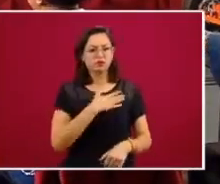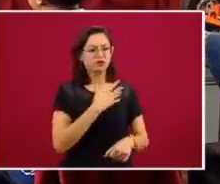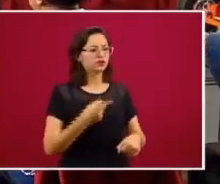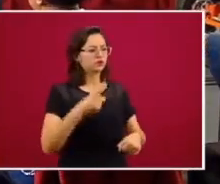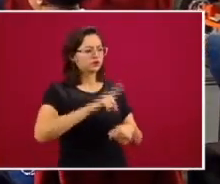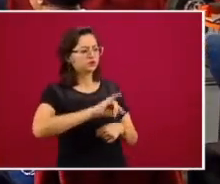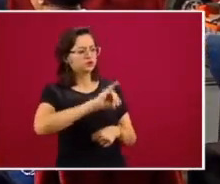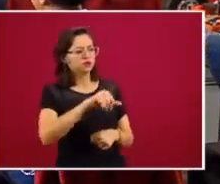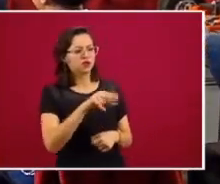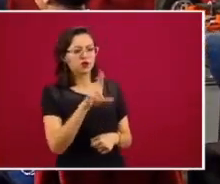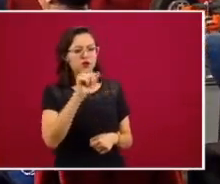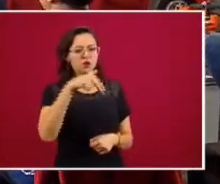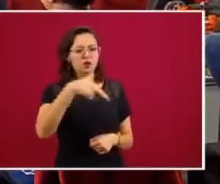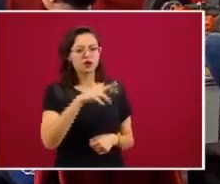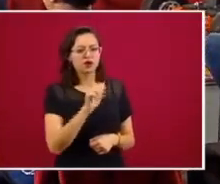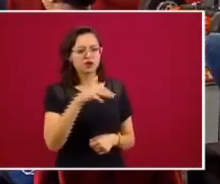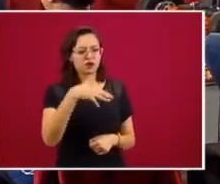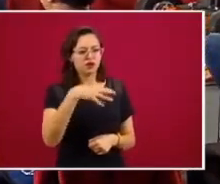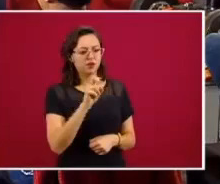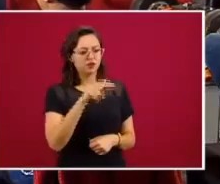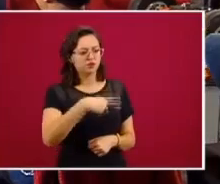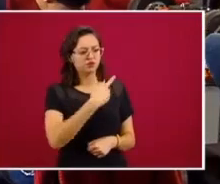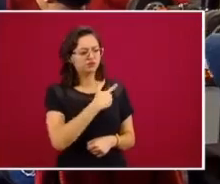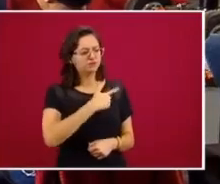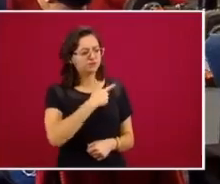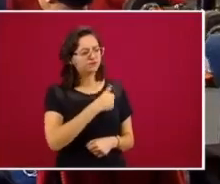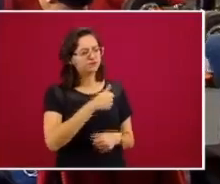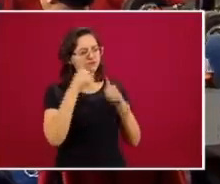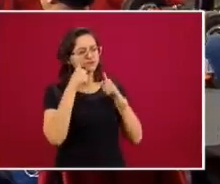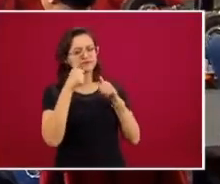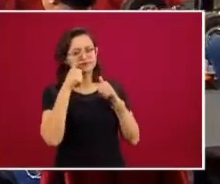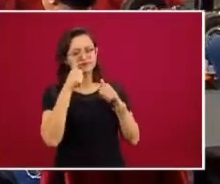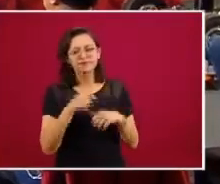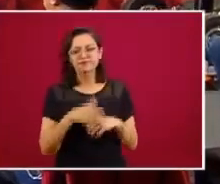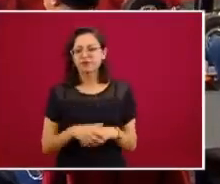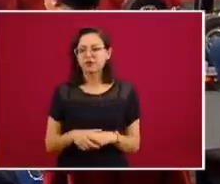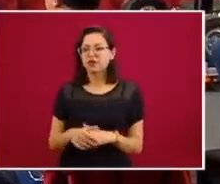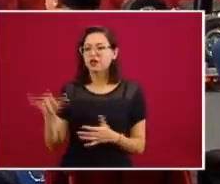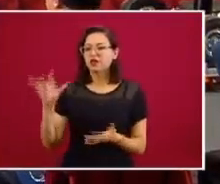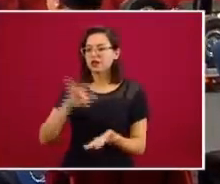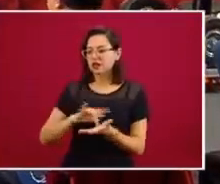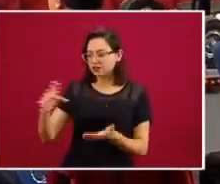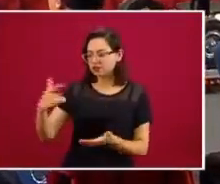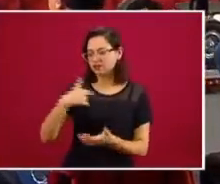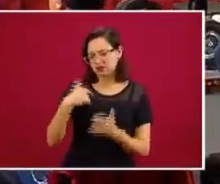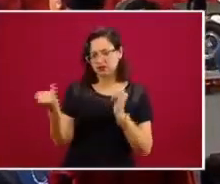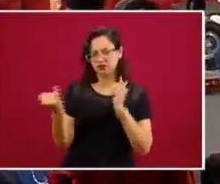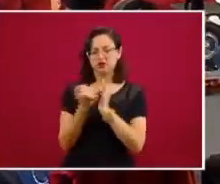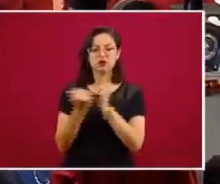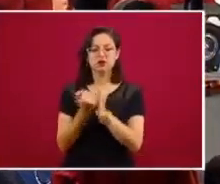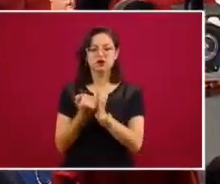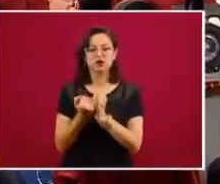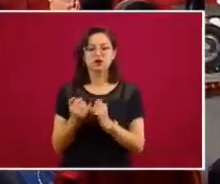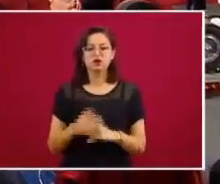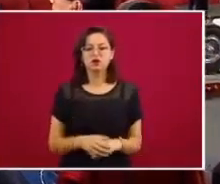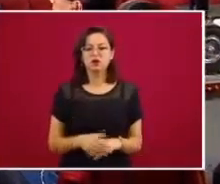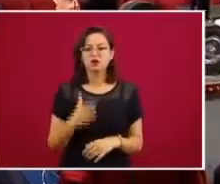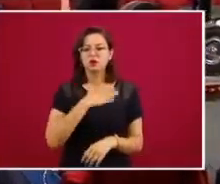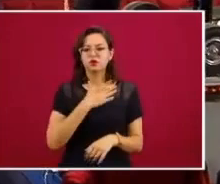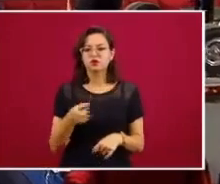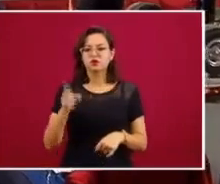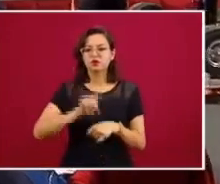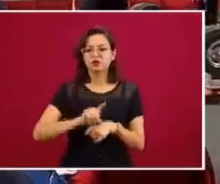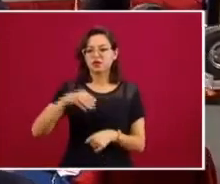escucharte. Gracias, presidente. Igualmente, buenos días, Bachelo,